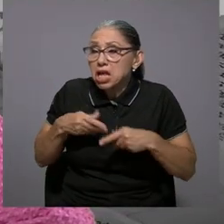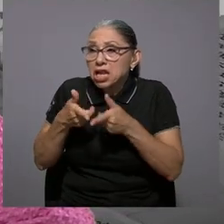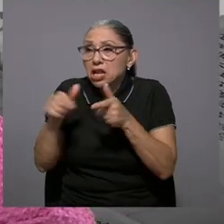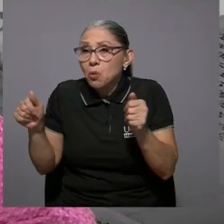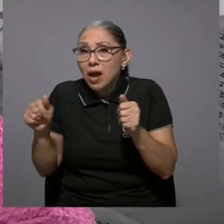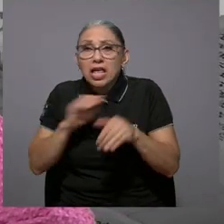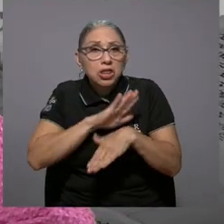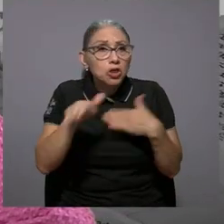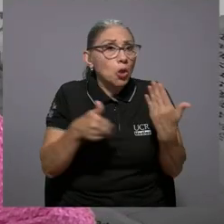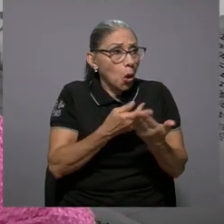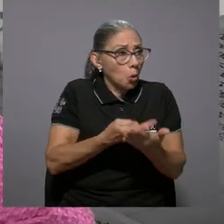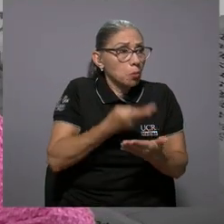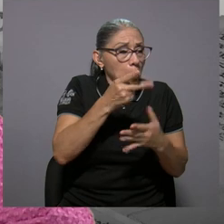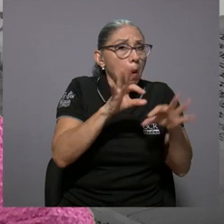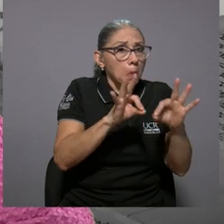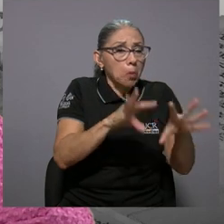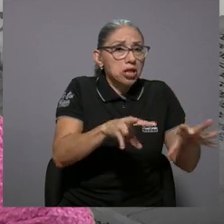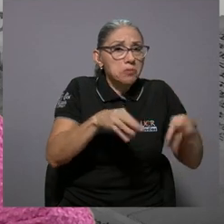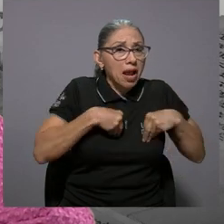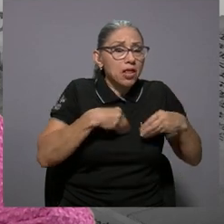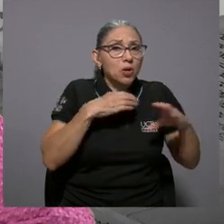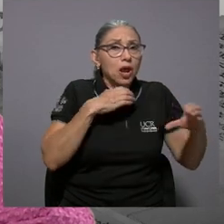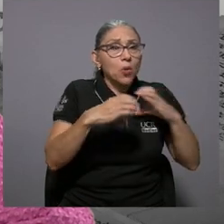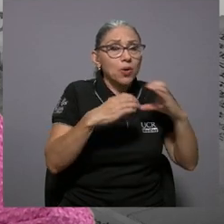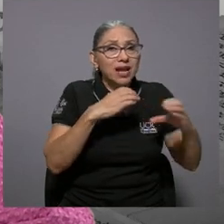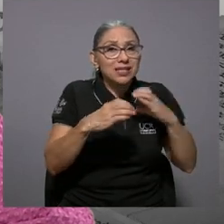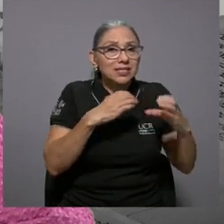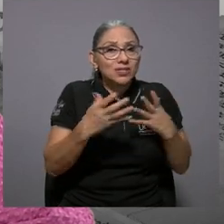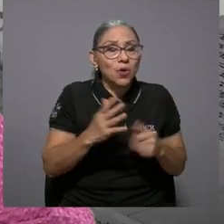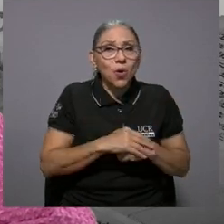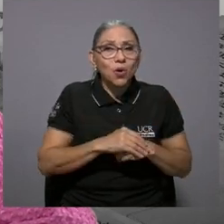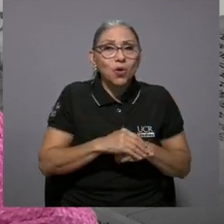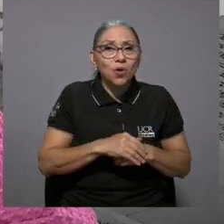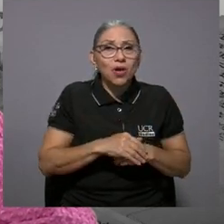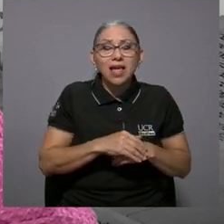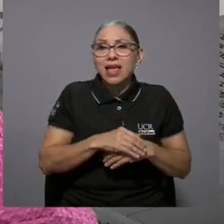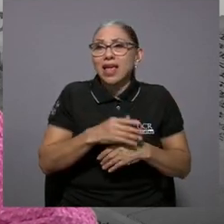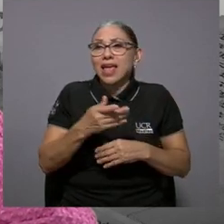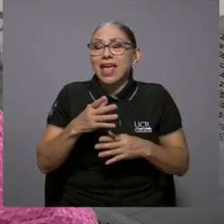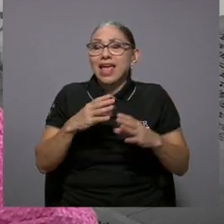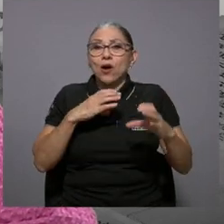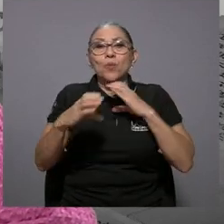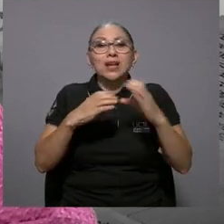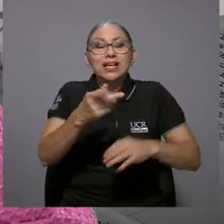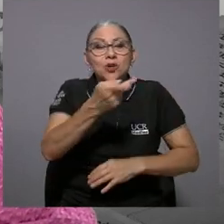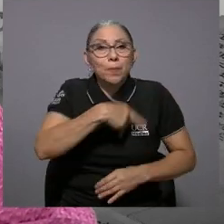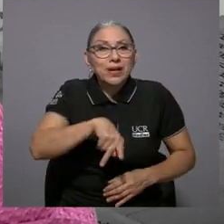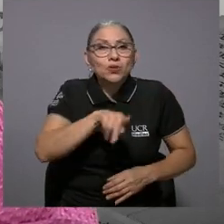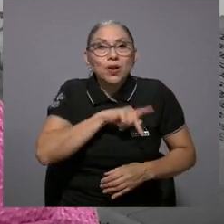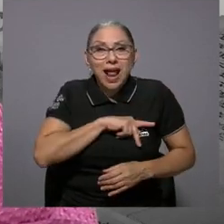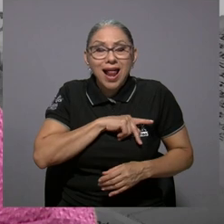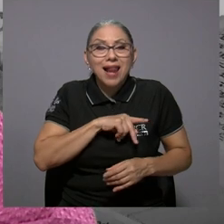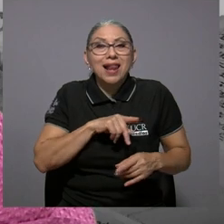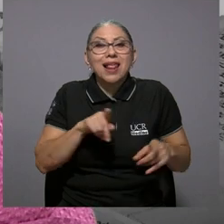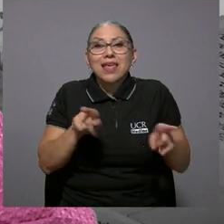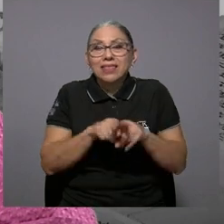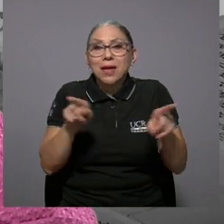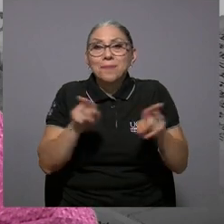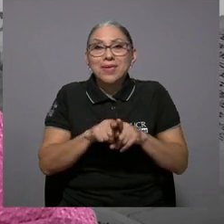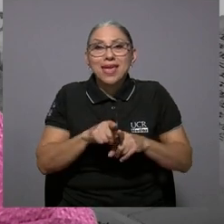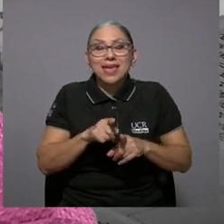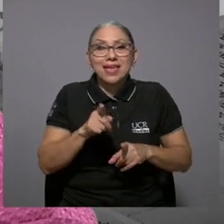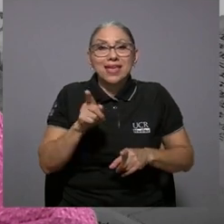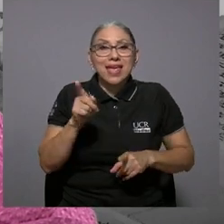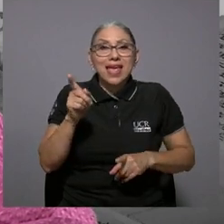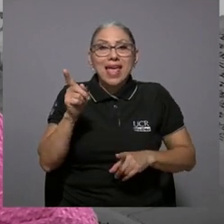lenguaje todo es válido en la comunicación personal en las expresiones que se le